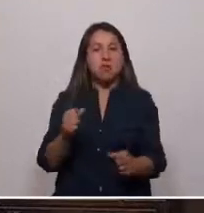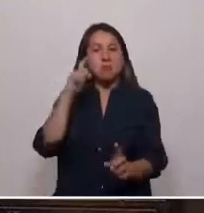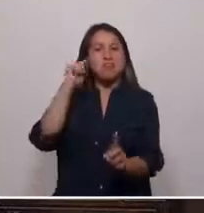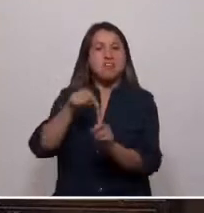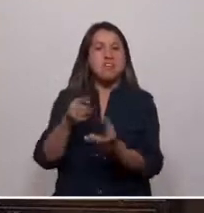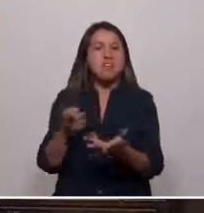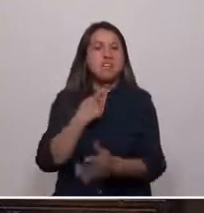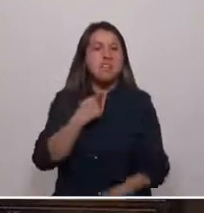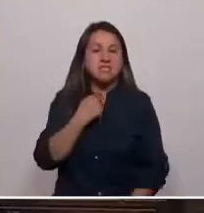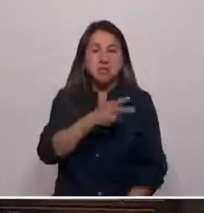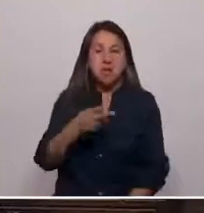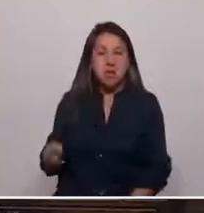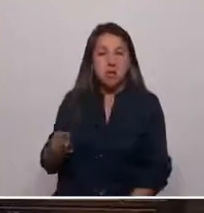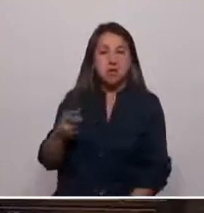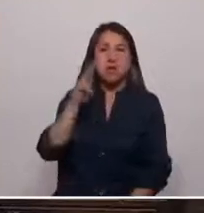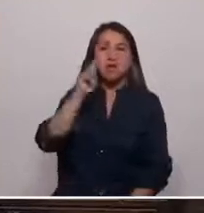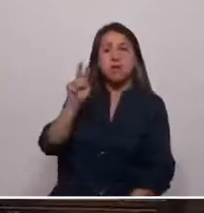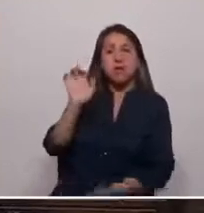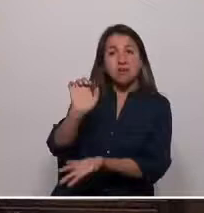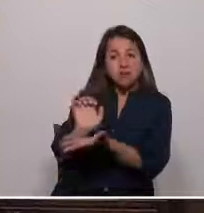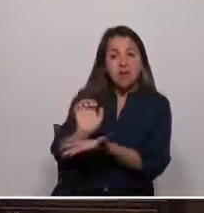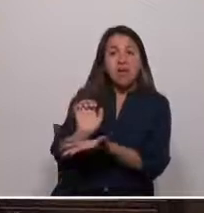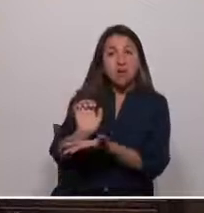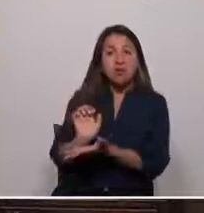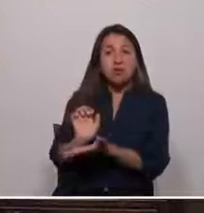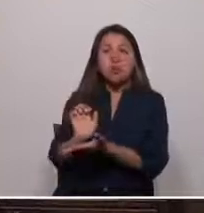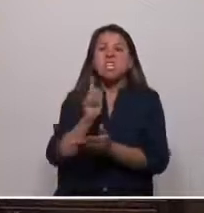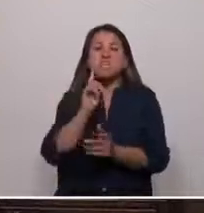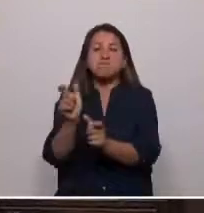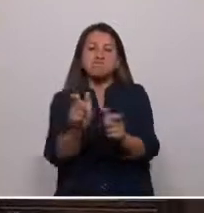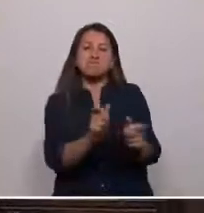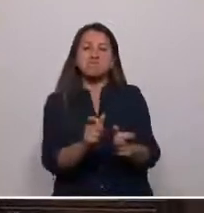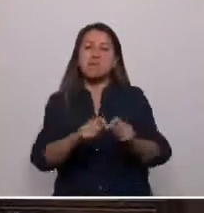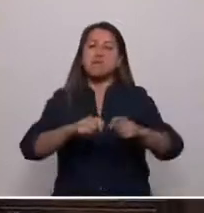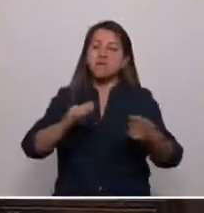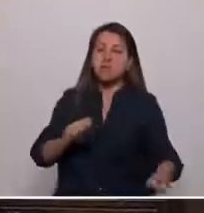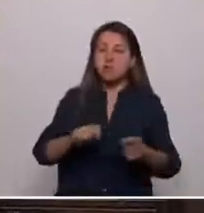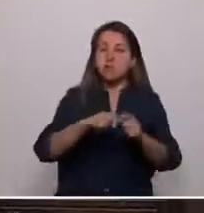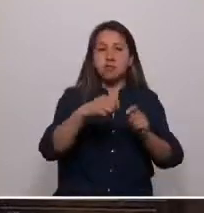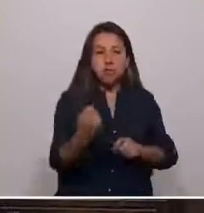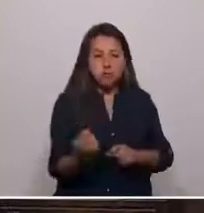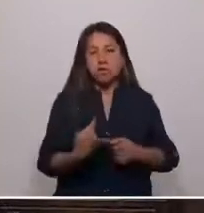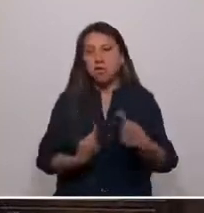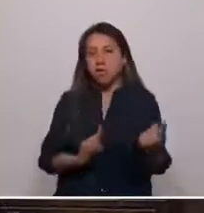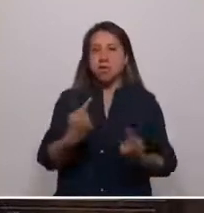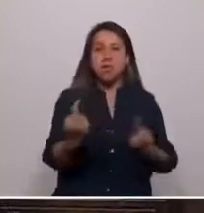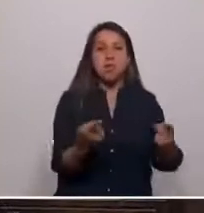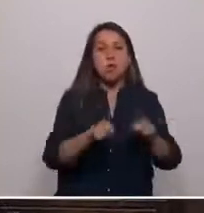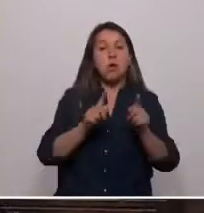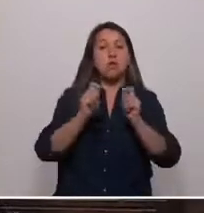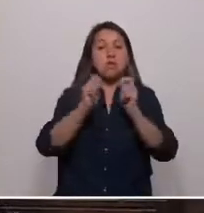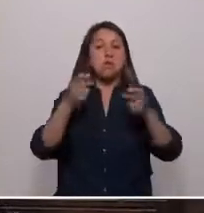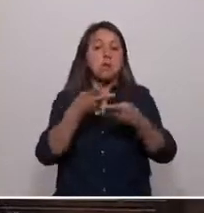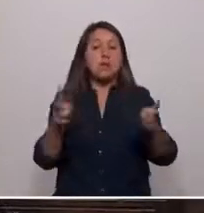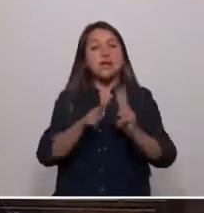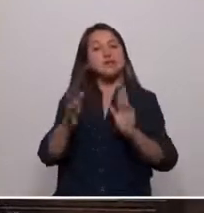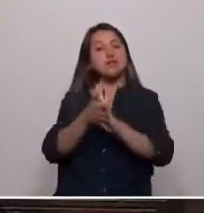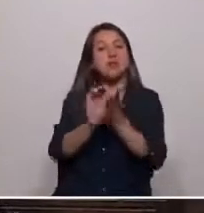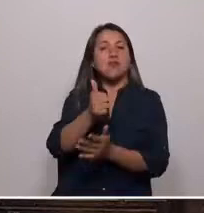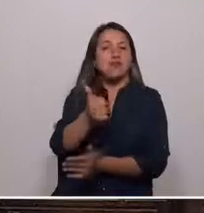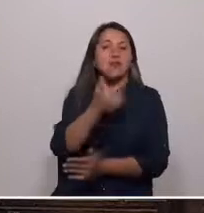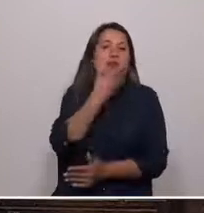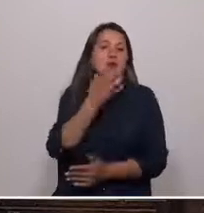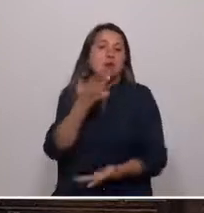personales. Veo al Estado como un ente dirigido por burócratas, a pesar de la propaganda que encuentra que hace todo bien cuando interviene,